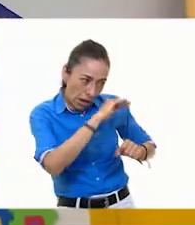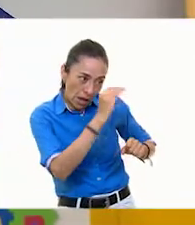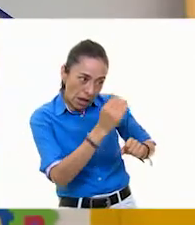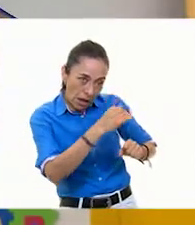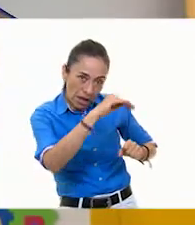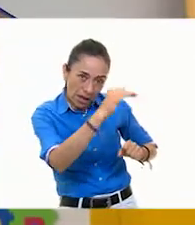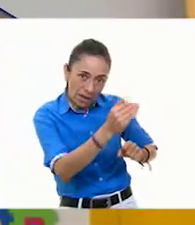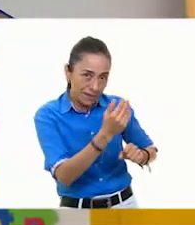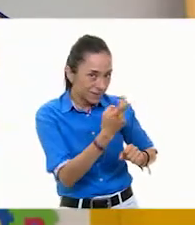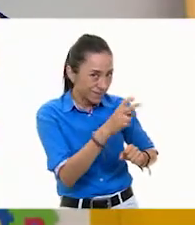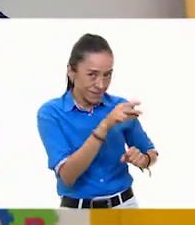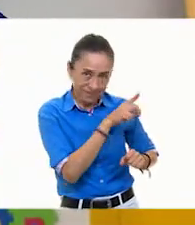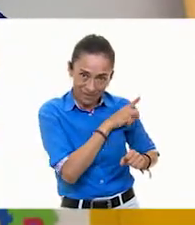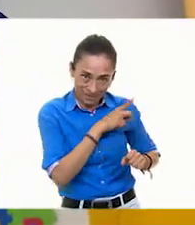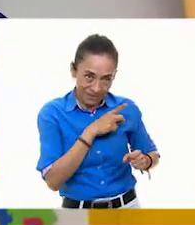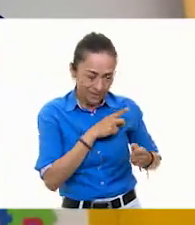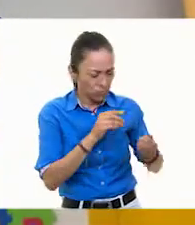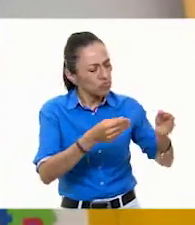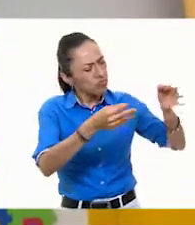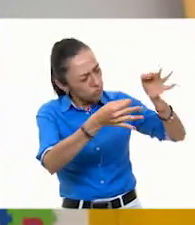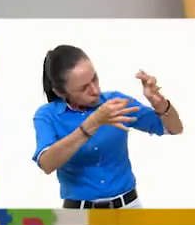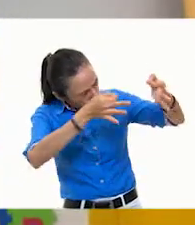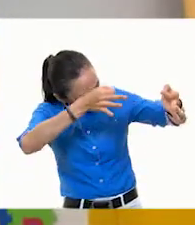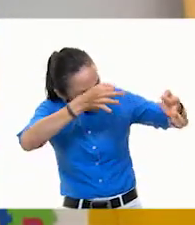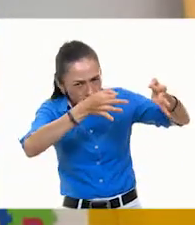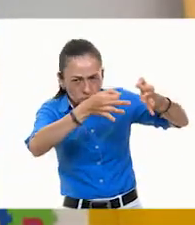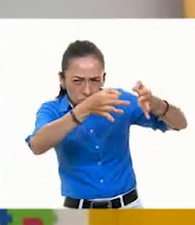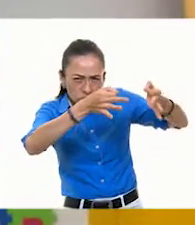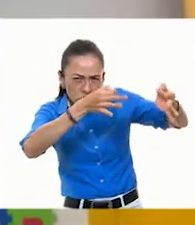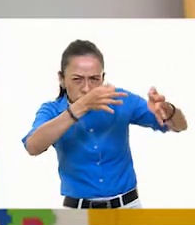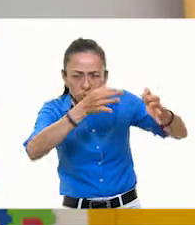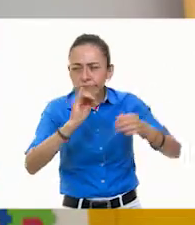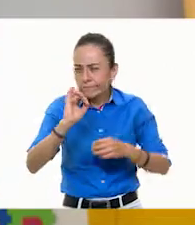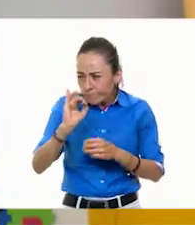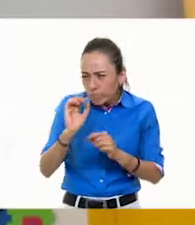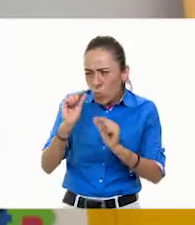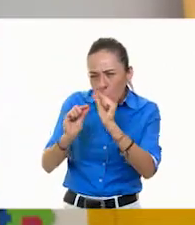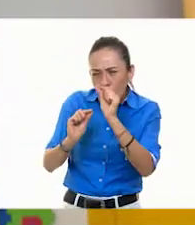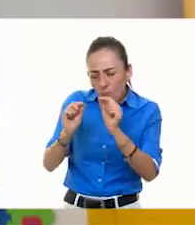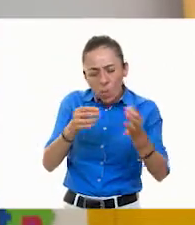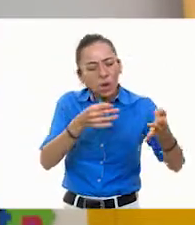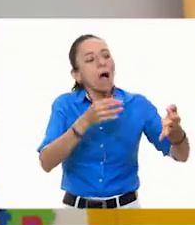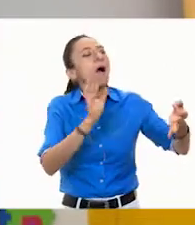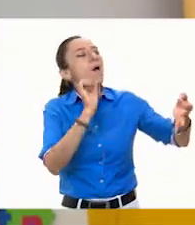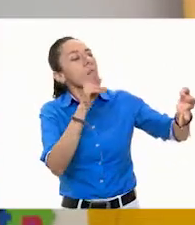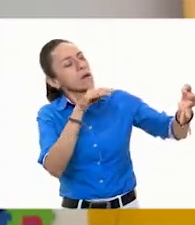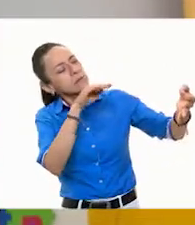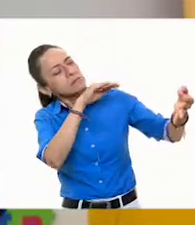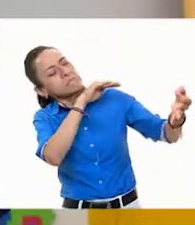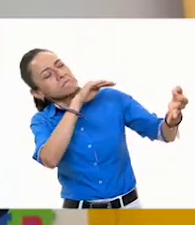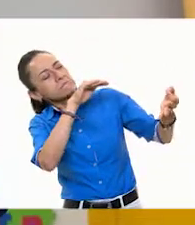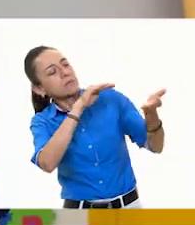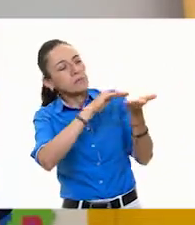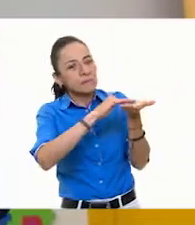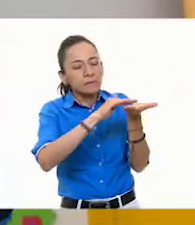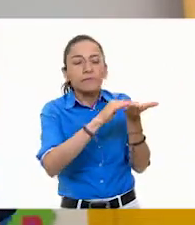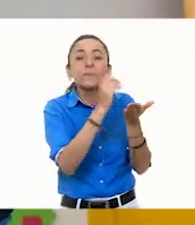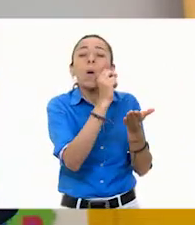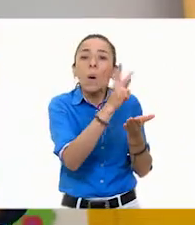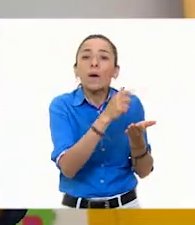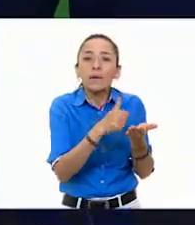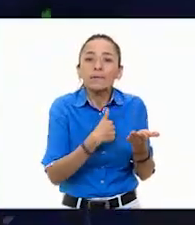uso... Para que yo voy viendo visualmente que no me queden las montañitas. Muy bien, maestra, voy siguiéndole. Entonces,